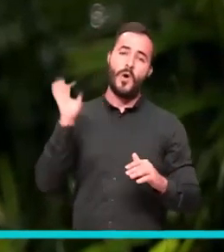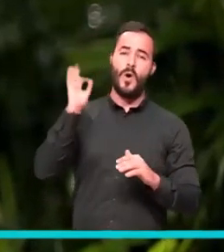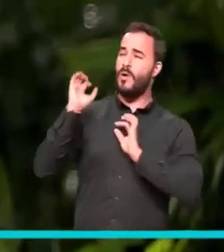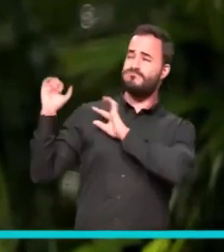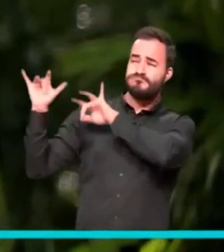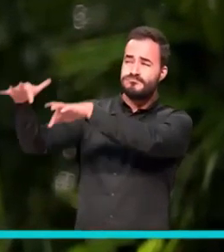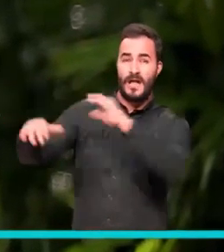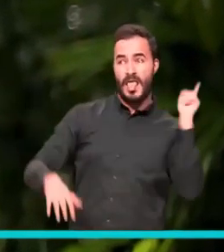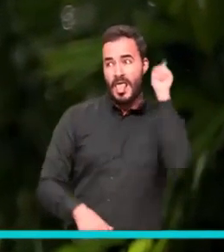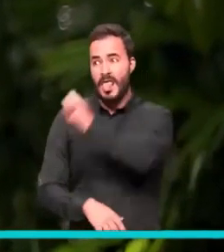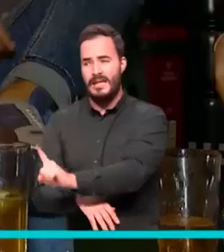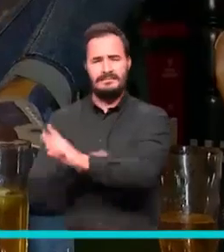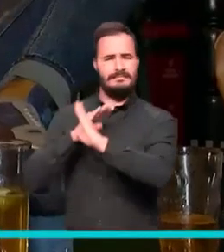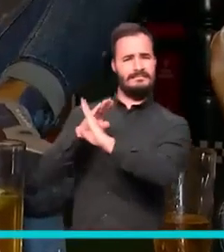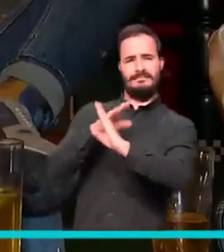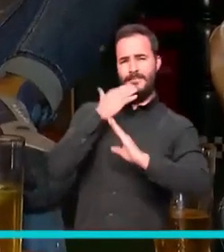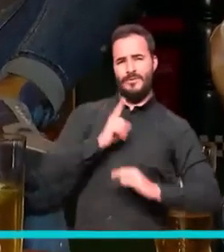de ir a lugares con aglomeraciones.